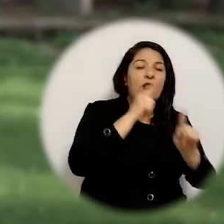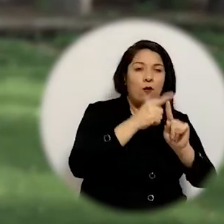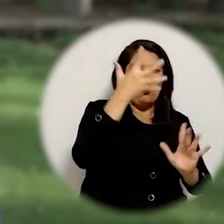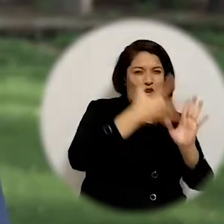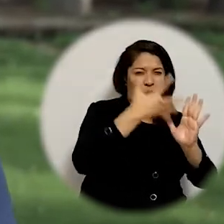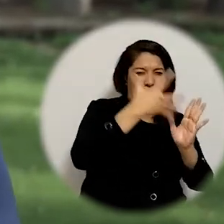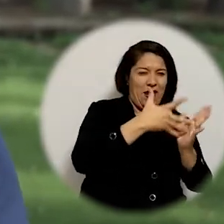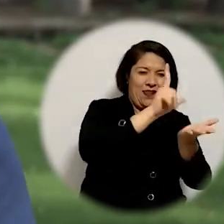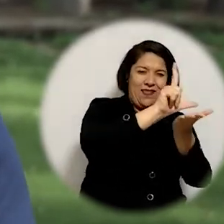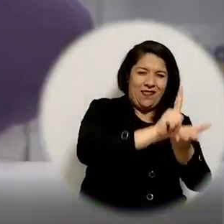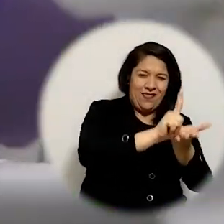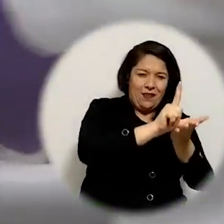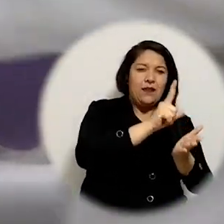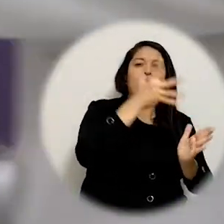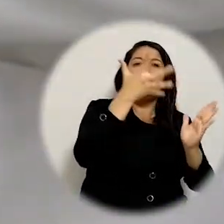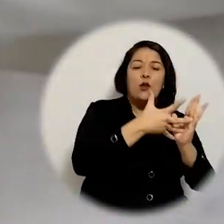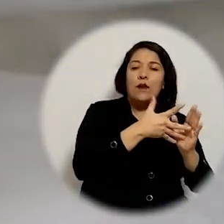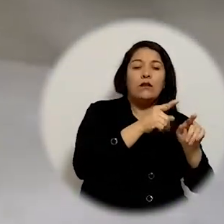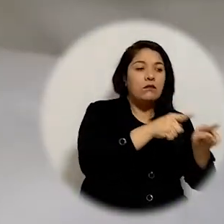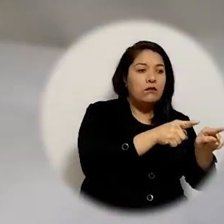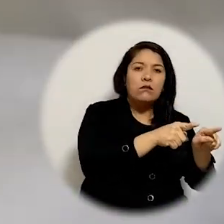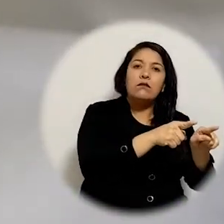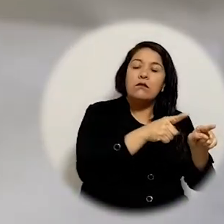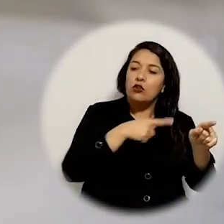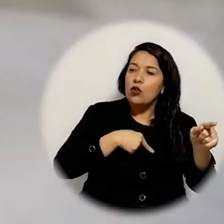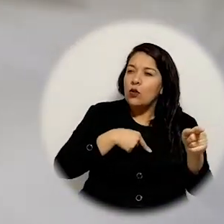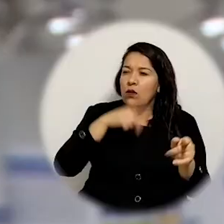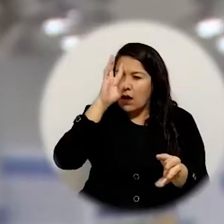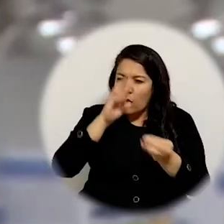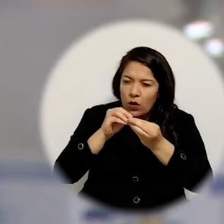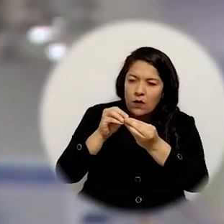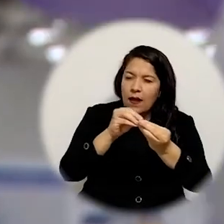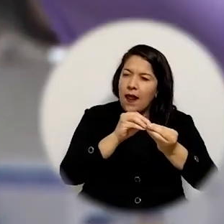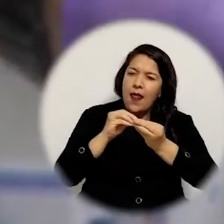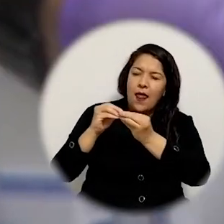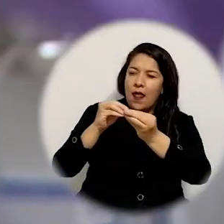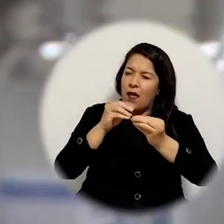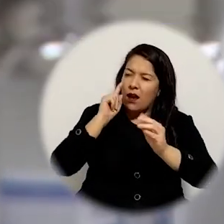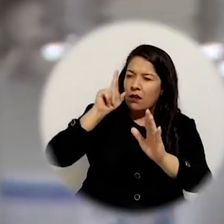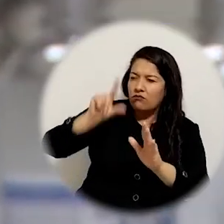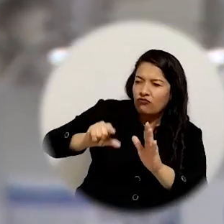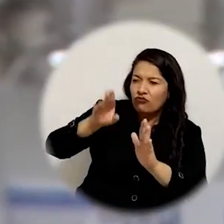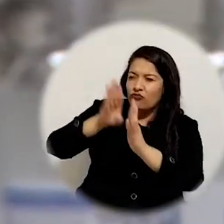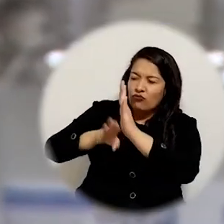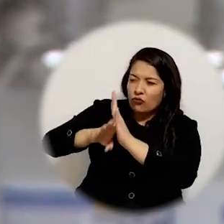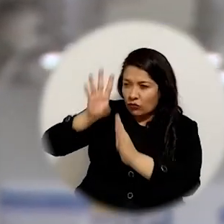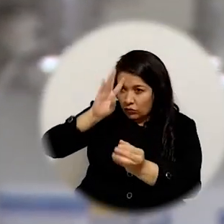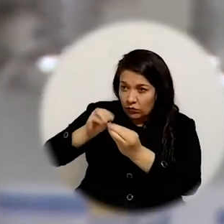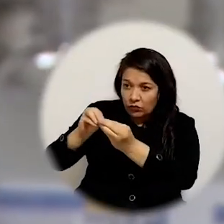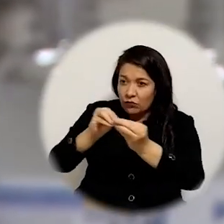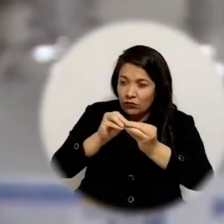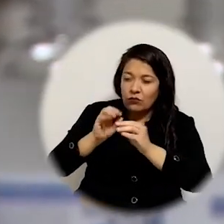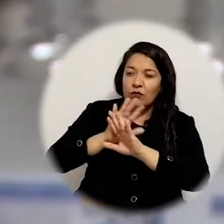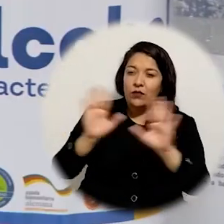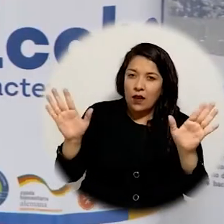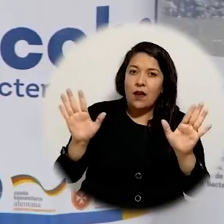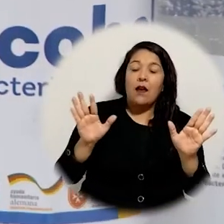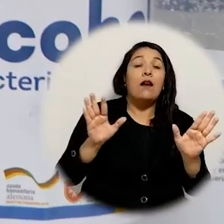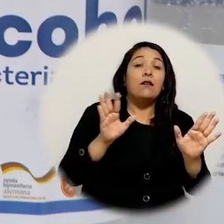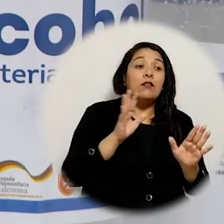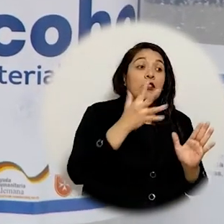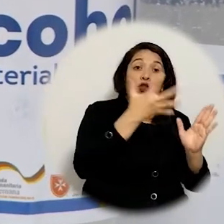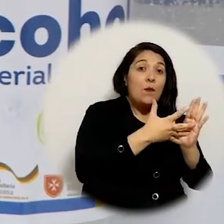adjudicar 5.000 litros pero dado que hicimos un buen ajuste en precios y productos en el mercado